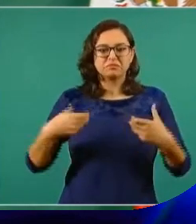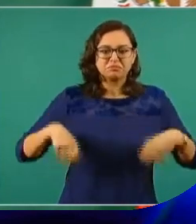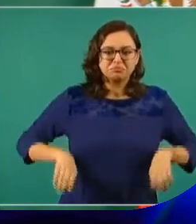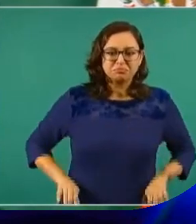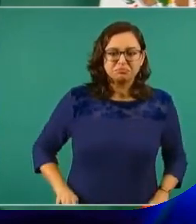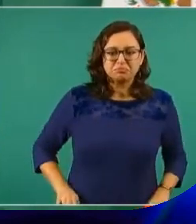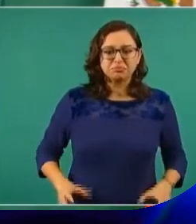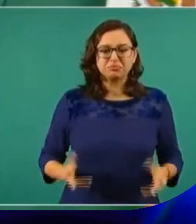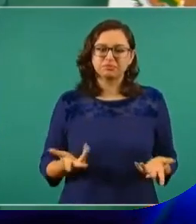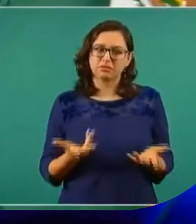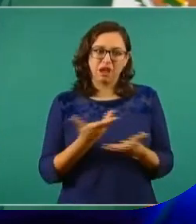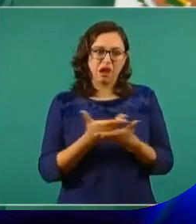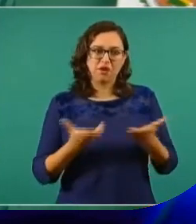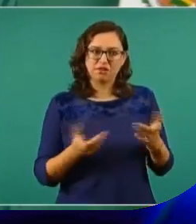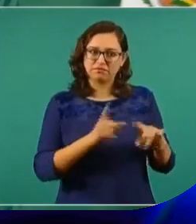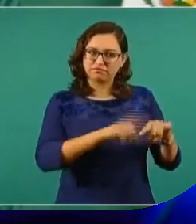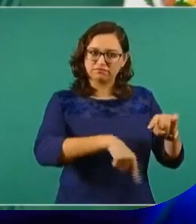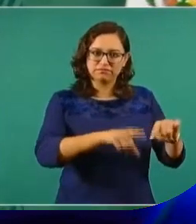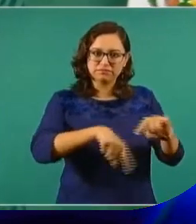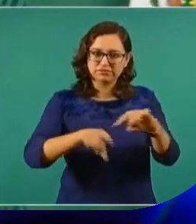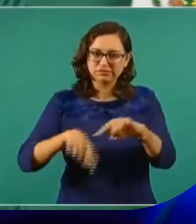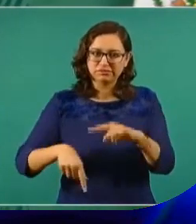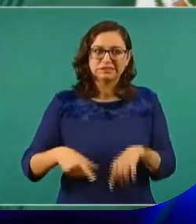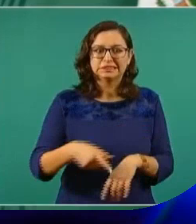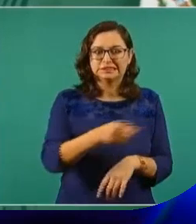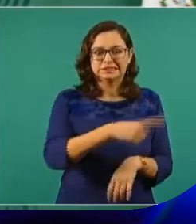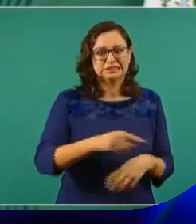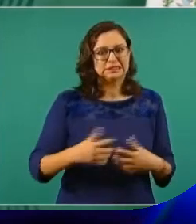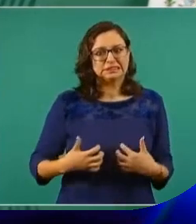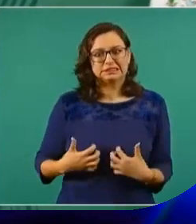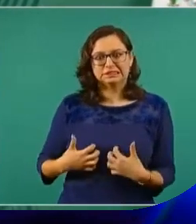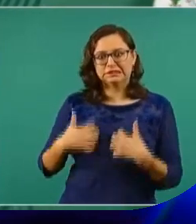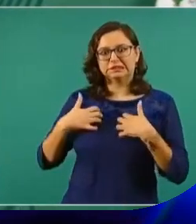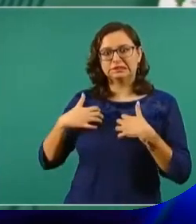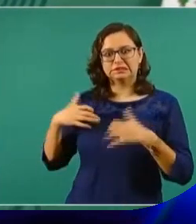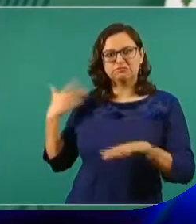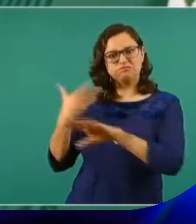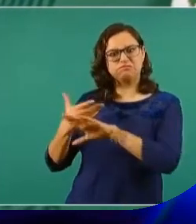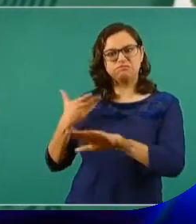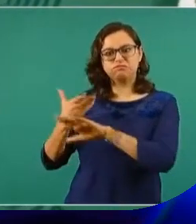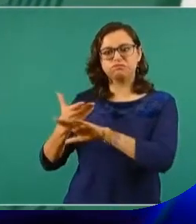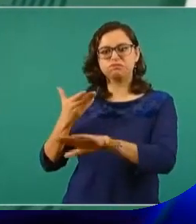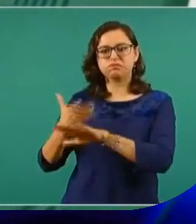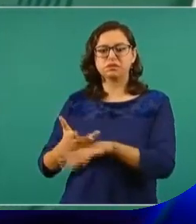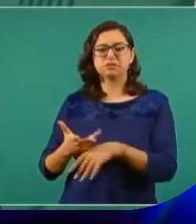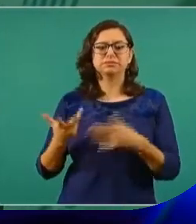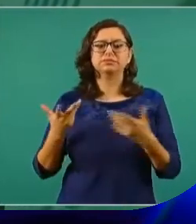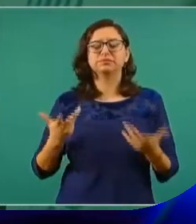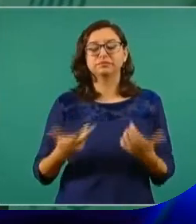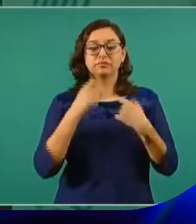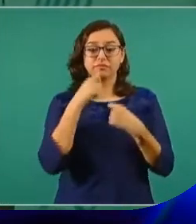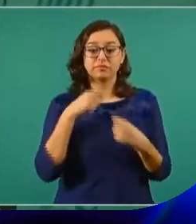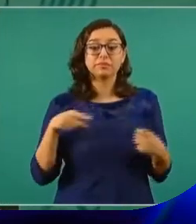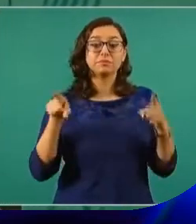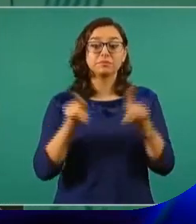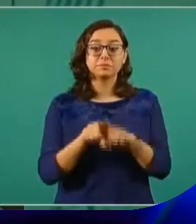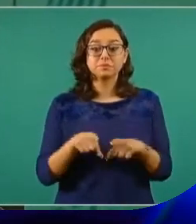Es la actitud del periodismo oficial, oficioso,